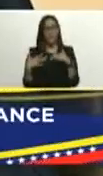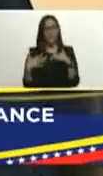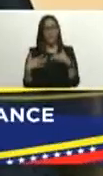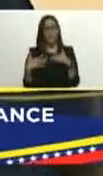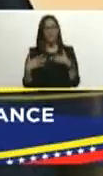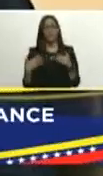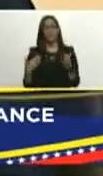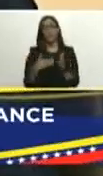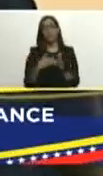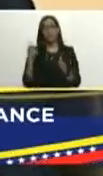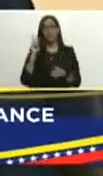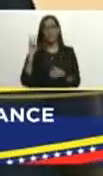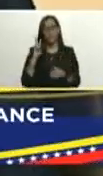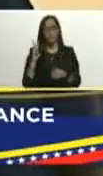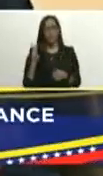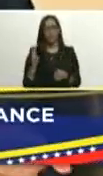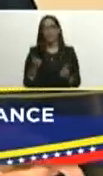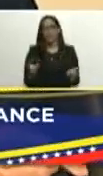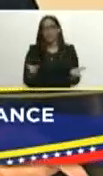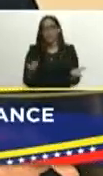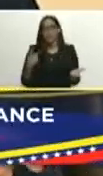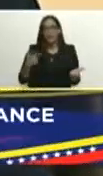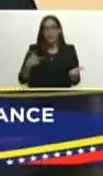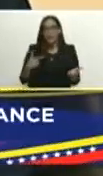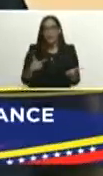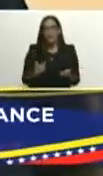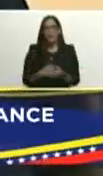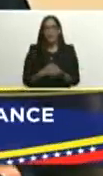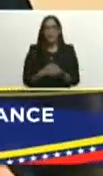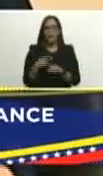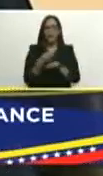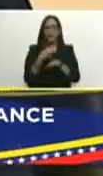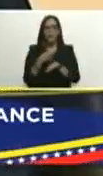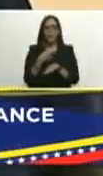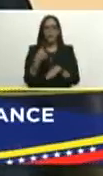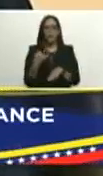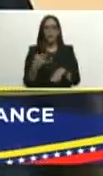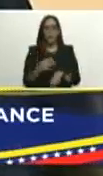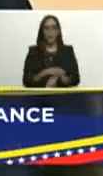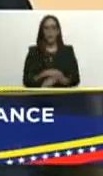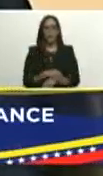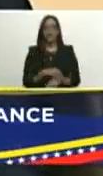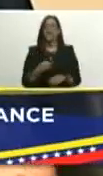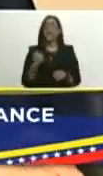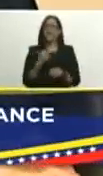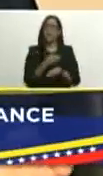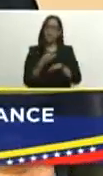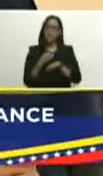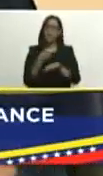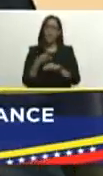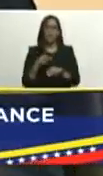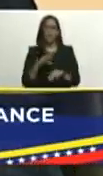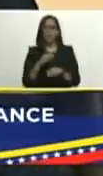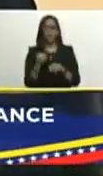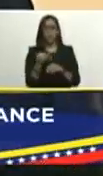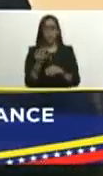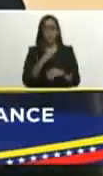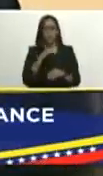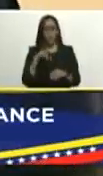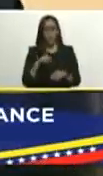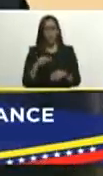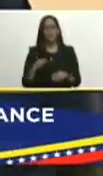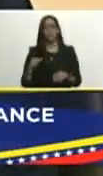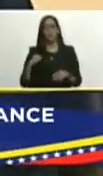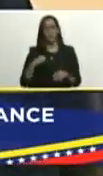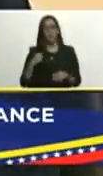que indiscutiblemente tenían que desatar cuando vieron estos números cuando vieron estos números que no son números nuestros son números